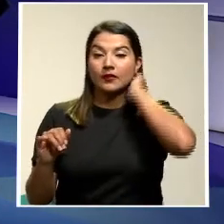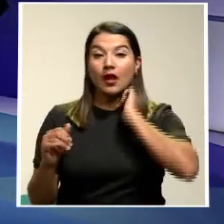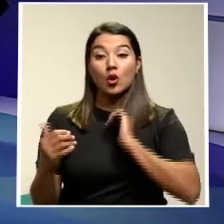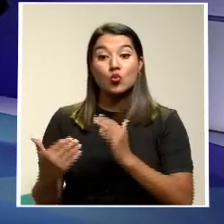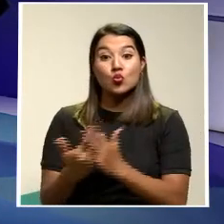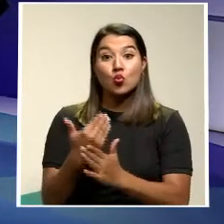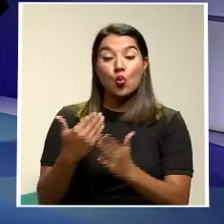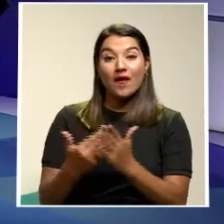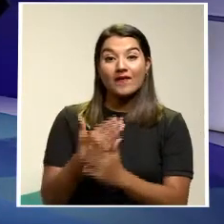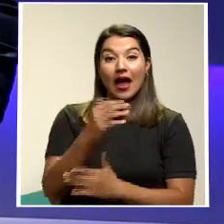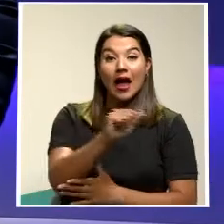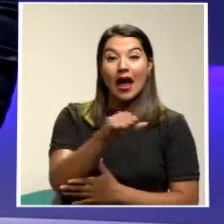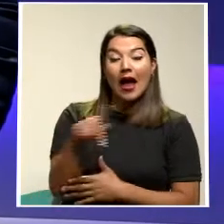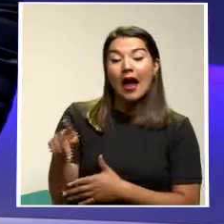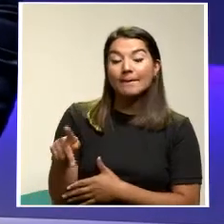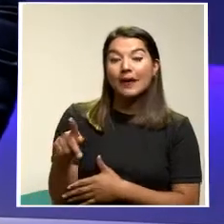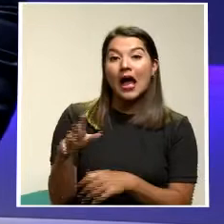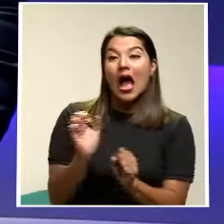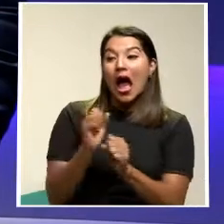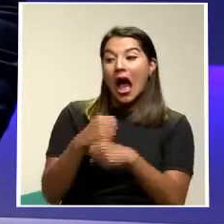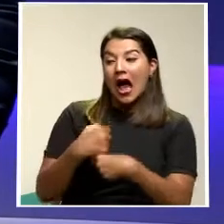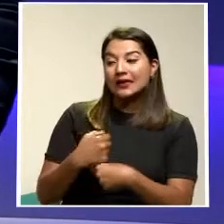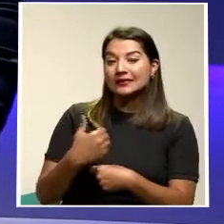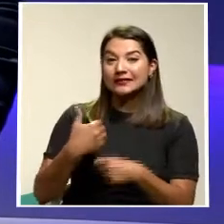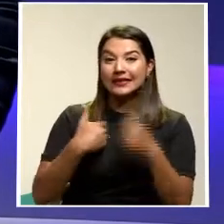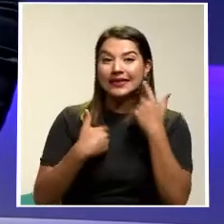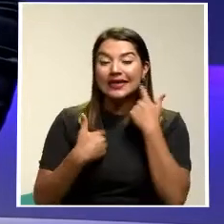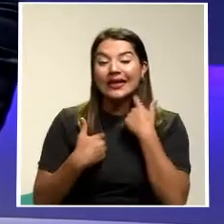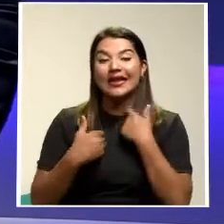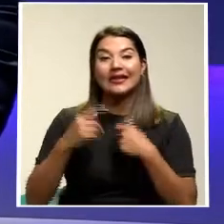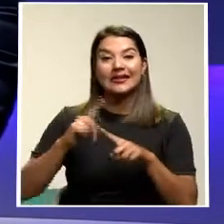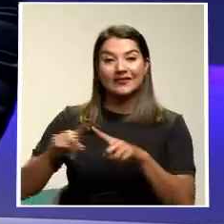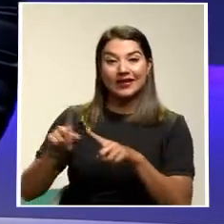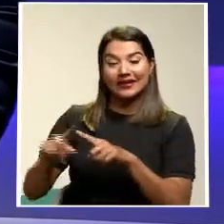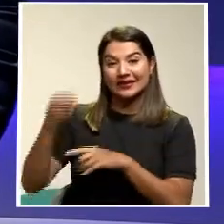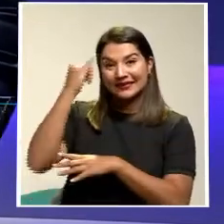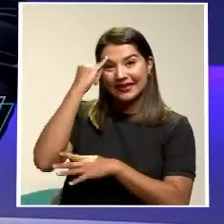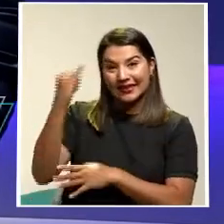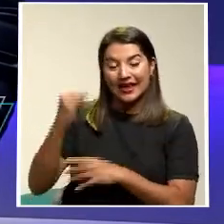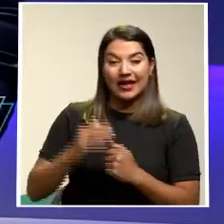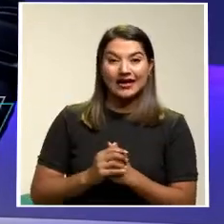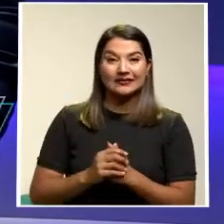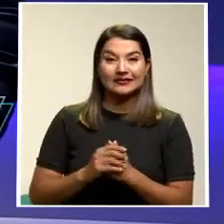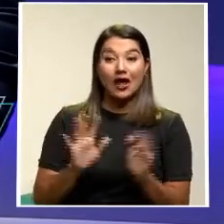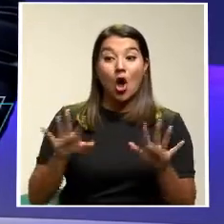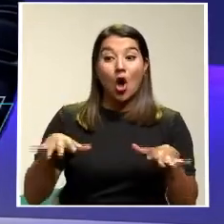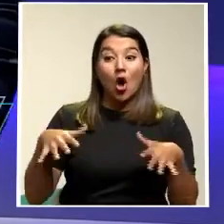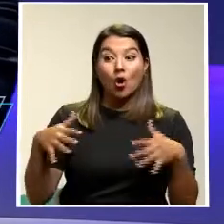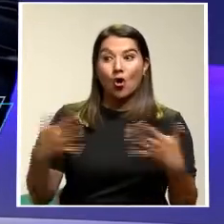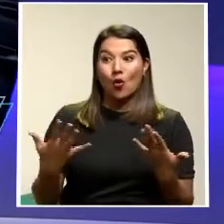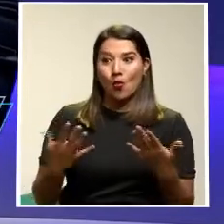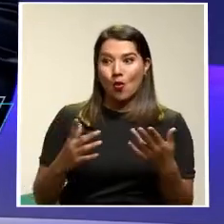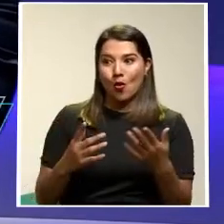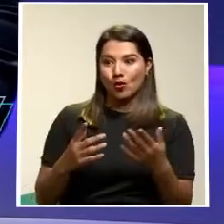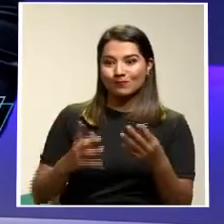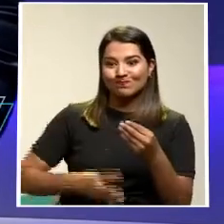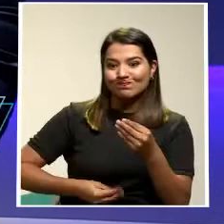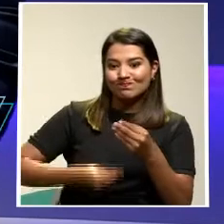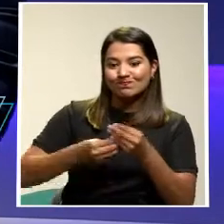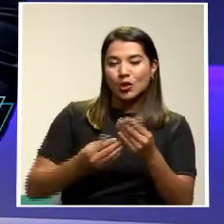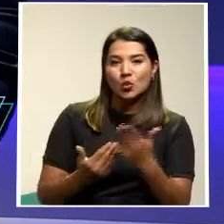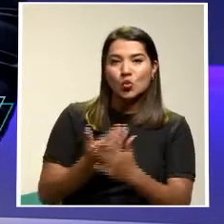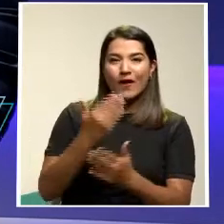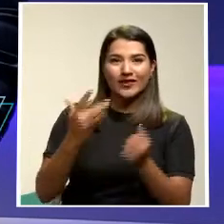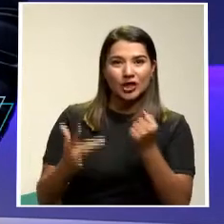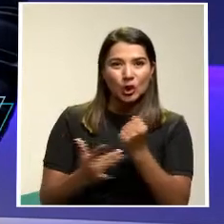relacionamos las nuevas tecnologías? La automatización del trabajo Incluso esta cuarta revolución industrial